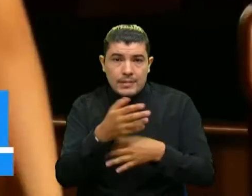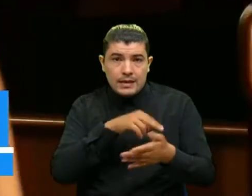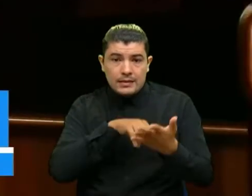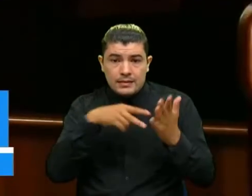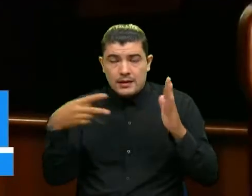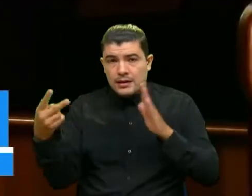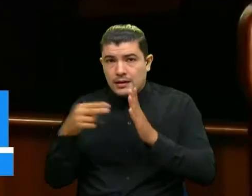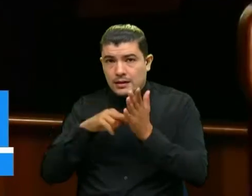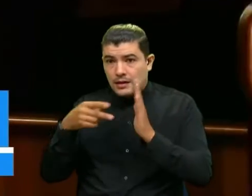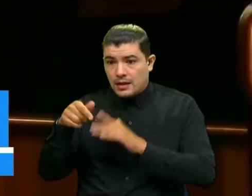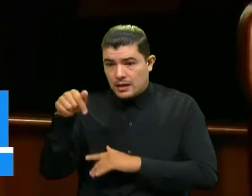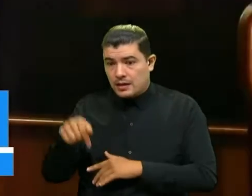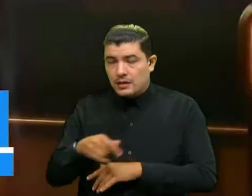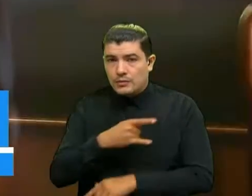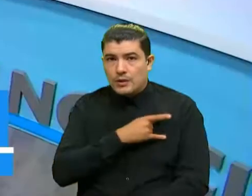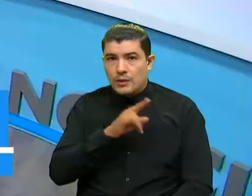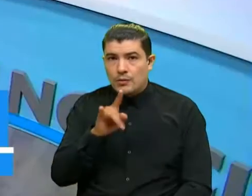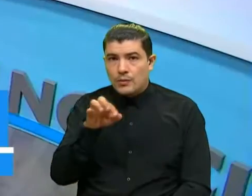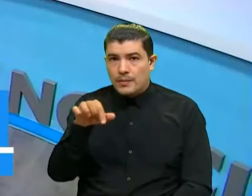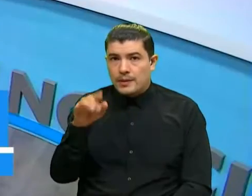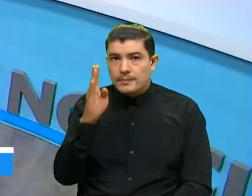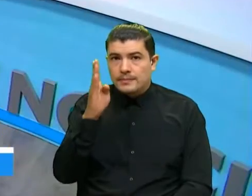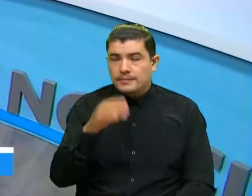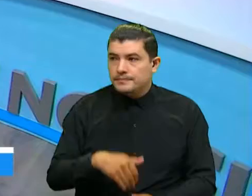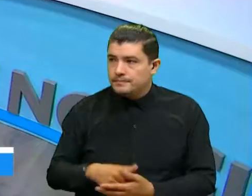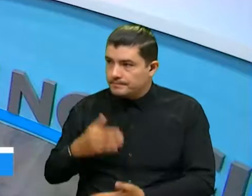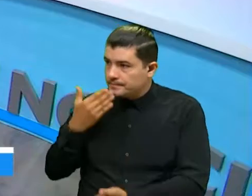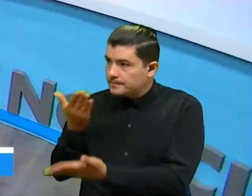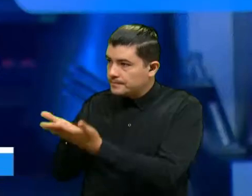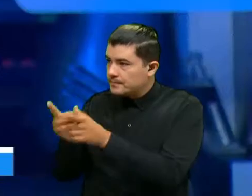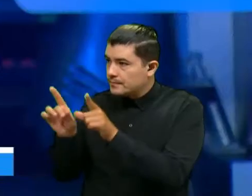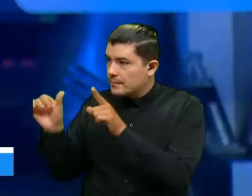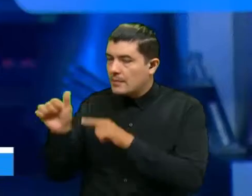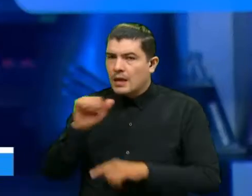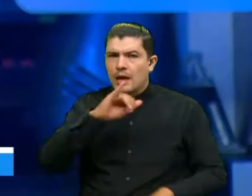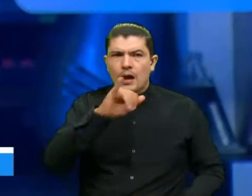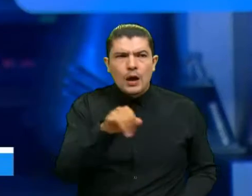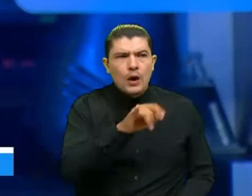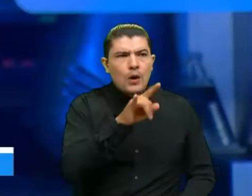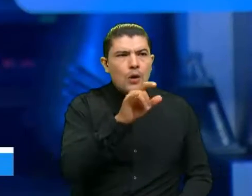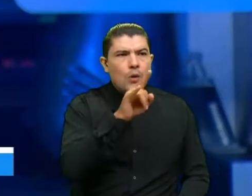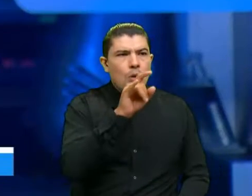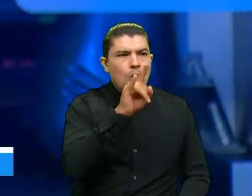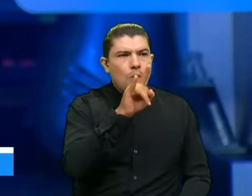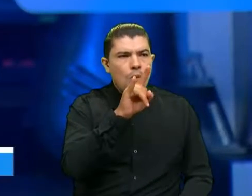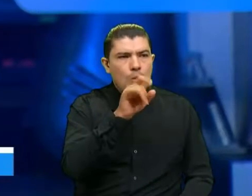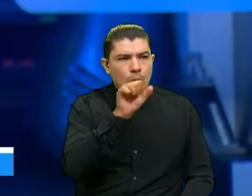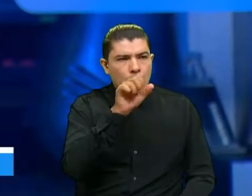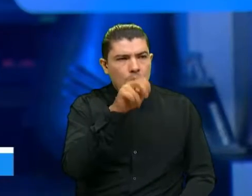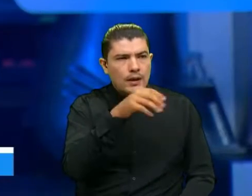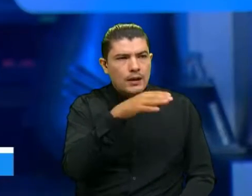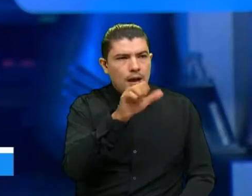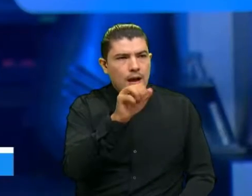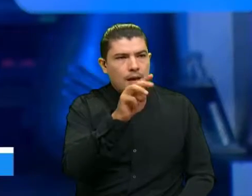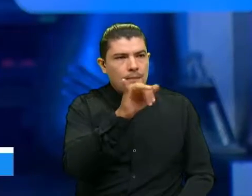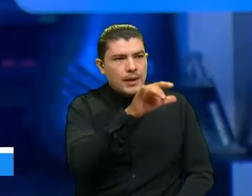la UPV Bueno, gracias doctora Doctor Juan Camilo ¿Cómo trazaron ustedes ese mapa para alcanzar las metas que